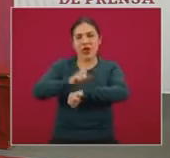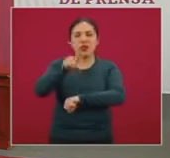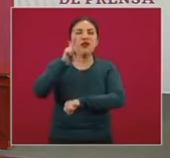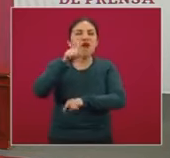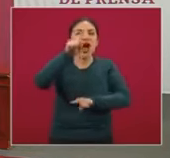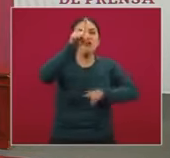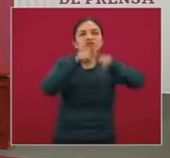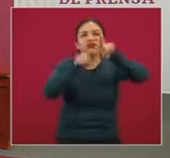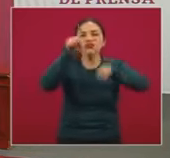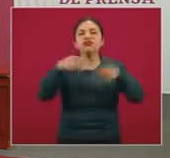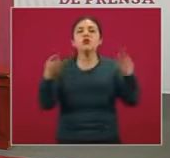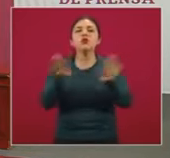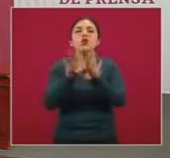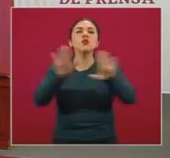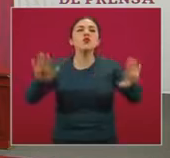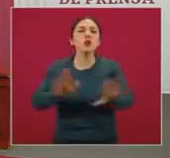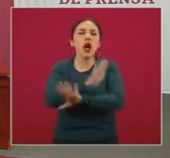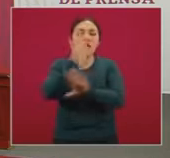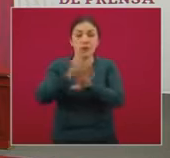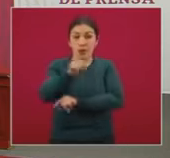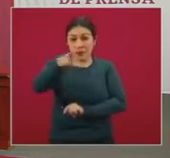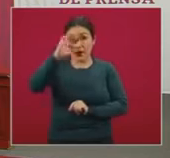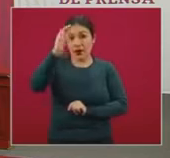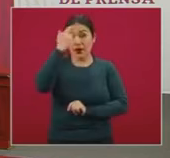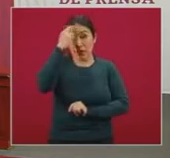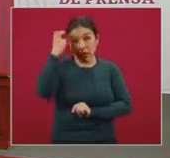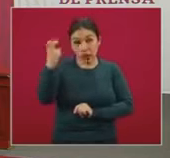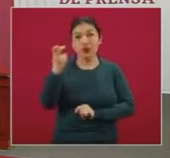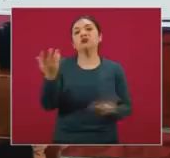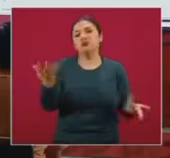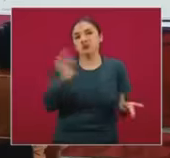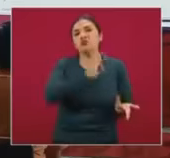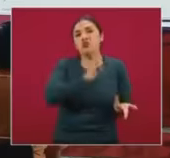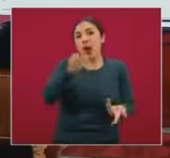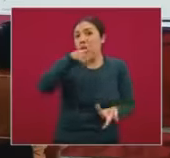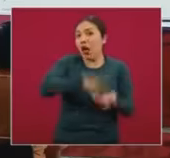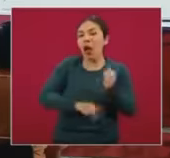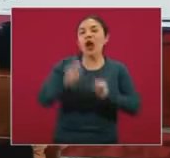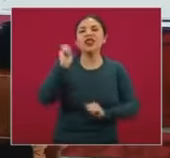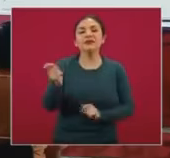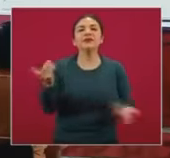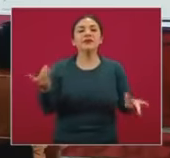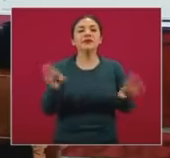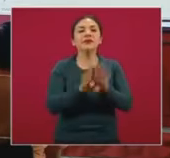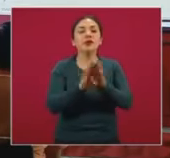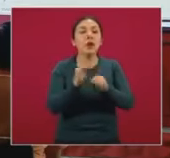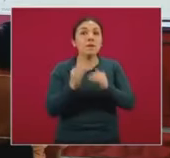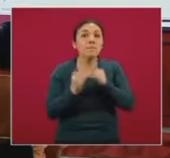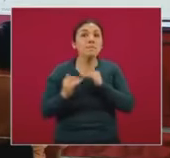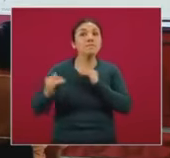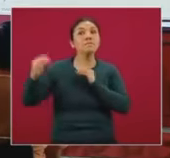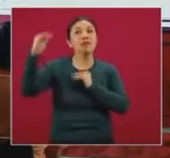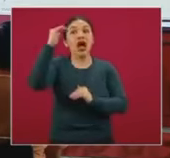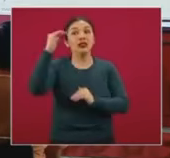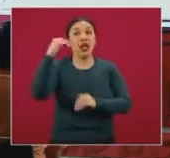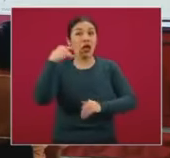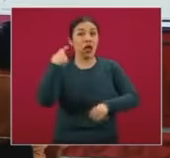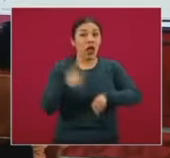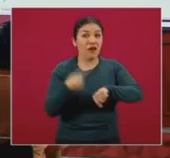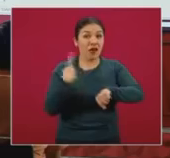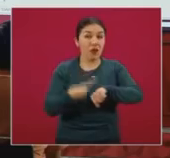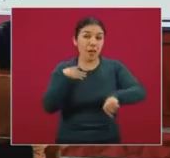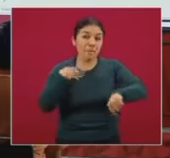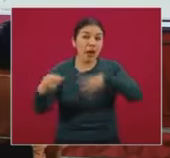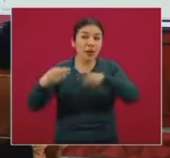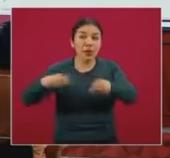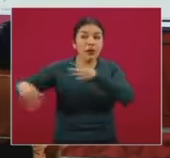ver cómo va el comportamiento, recordando que esto también puede representar precisamente el incremento de transmisión en